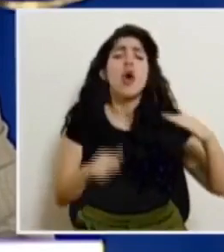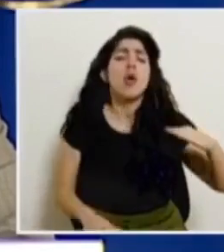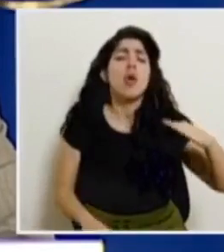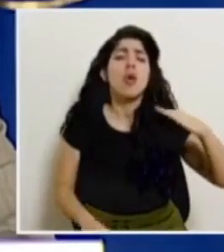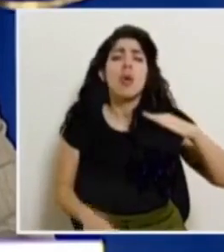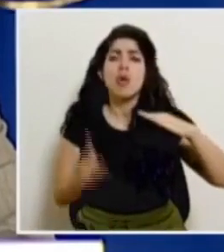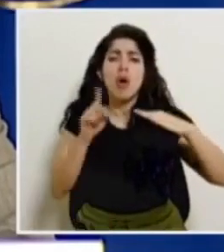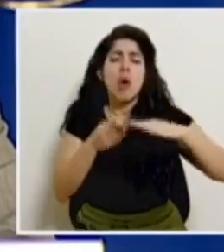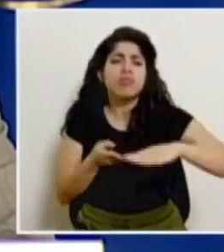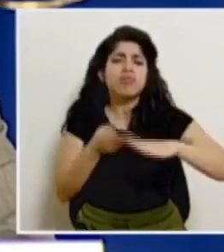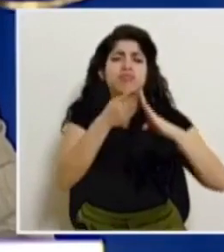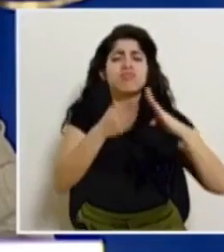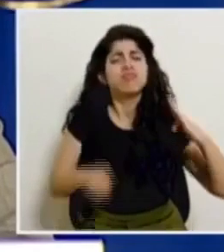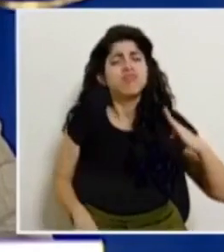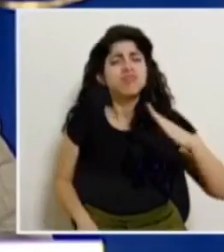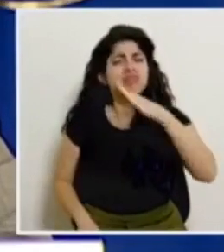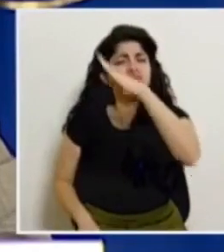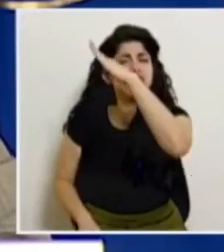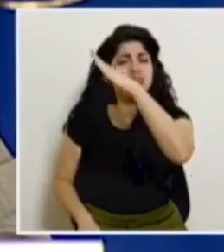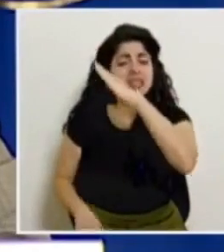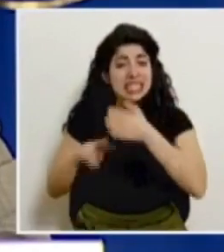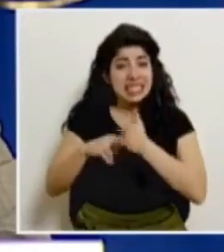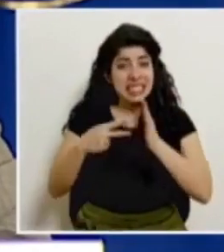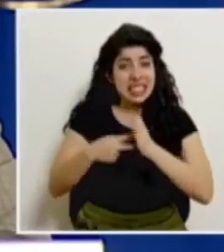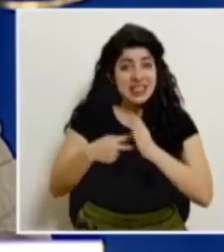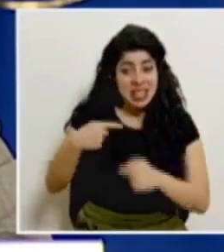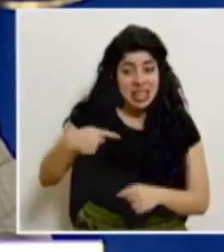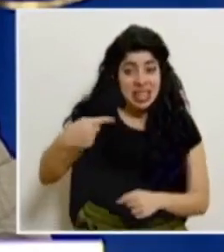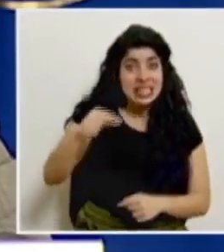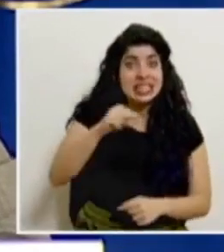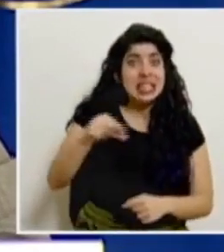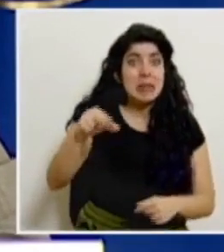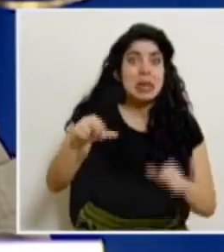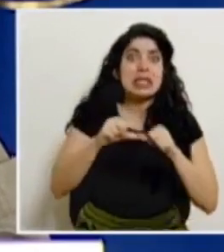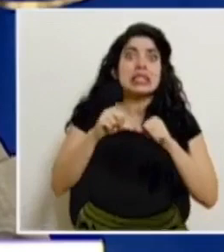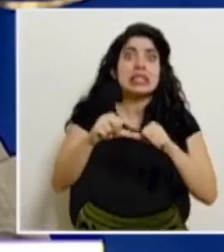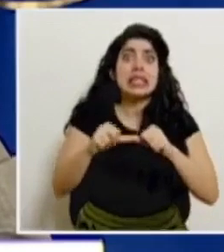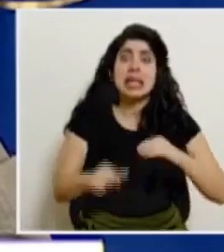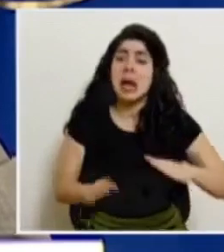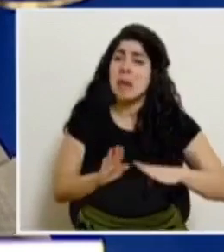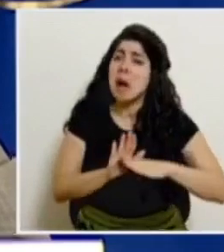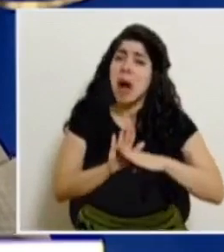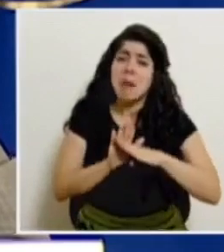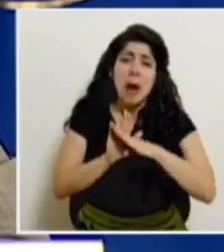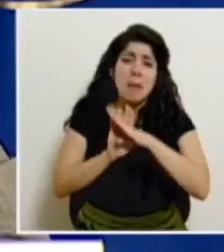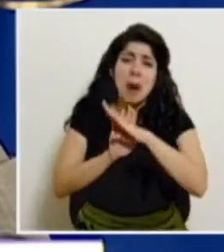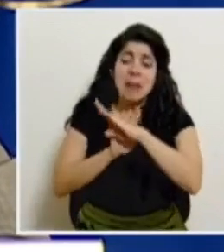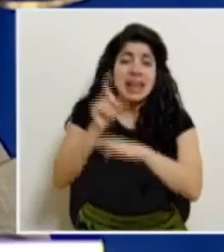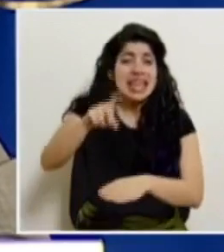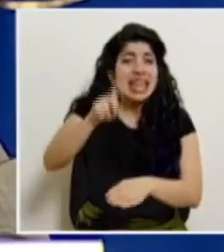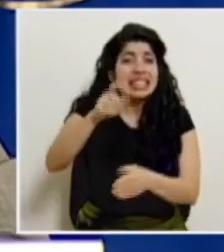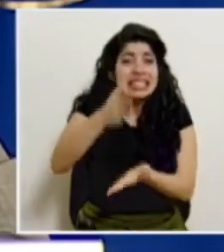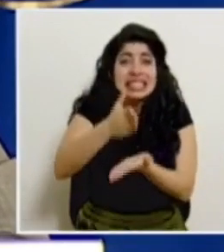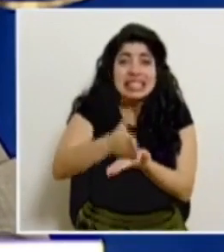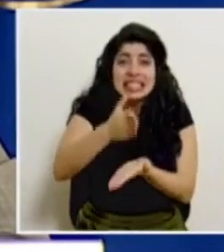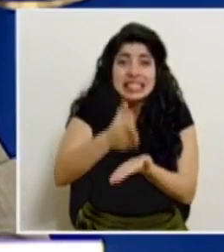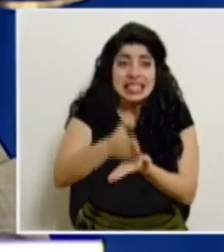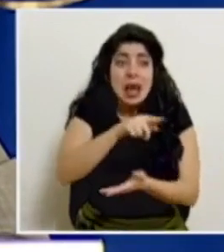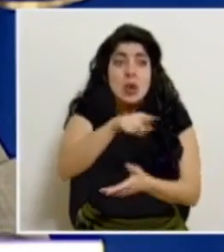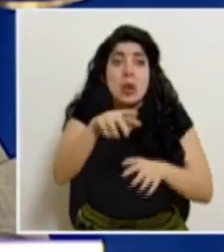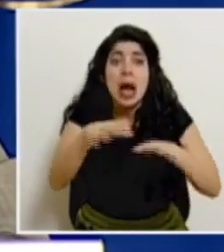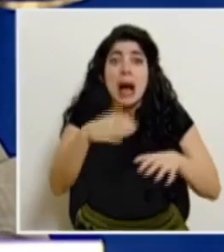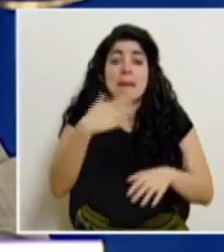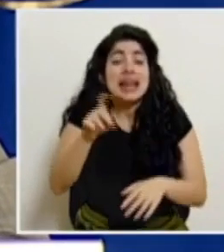semana a semana podríamos seguir con esa tendencia si no ponemos un freno inmediato a lo que estamos haciendo